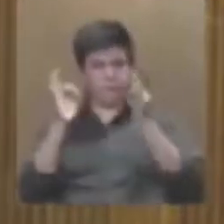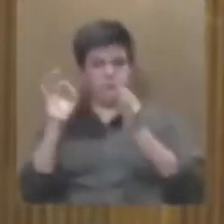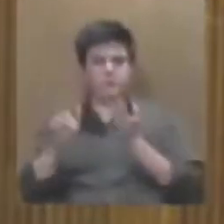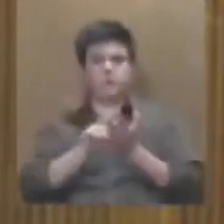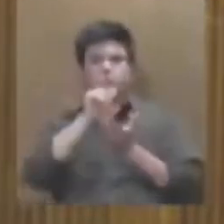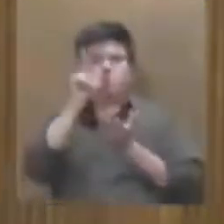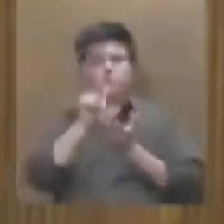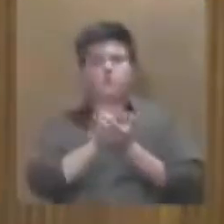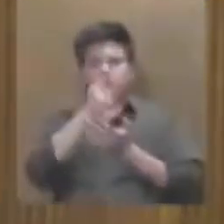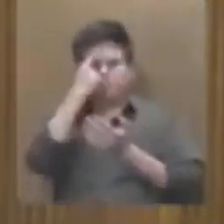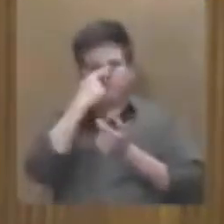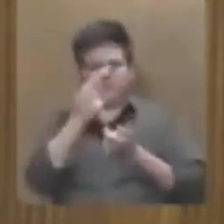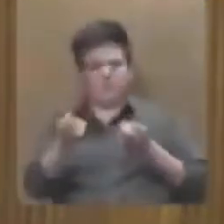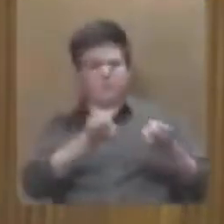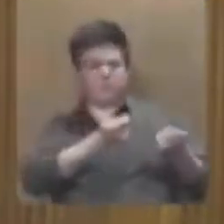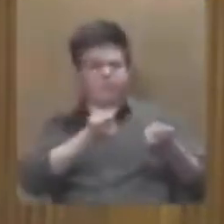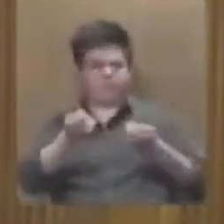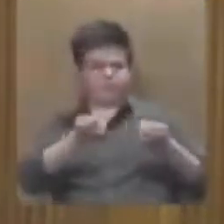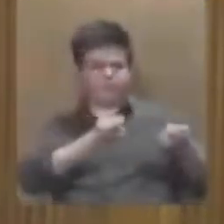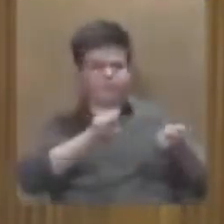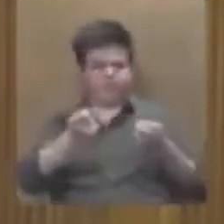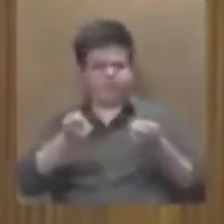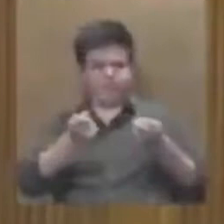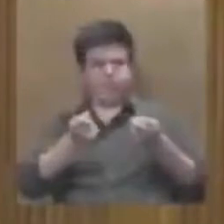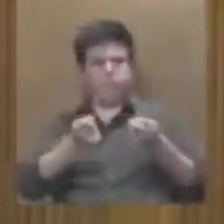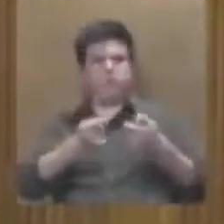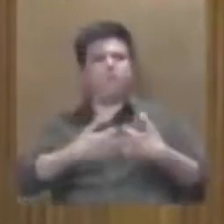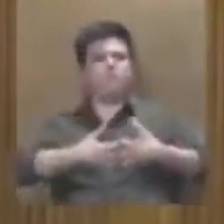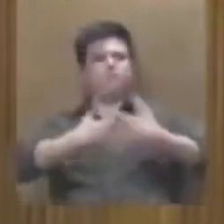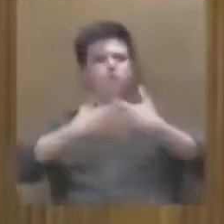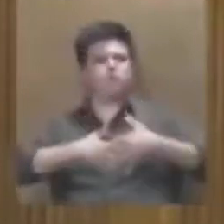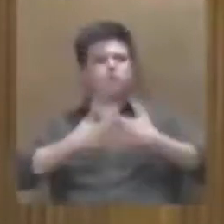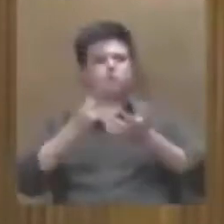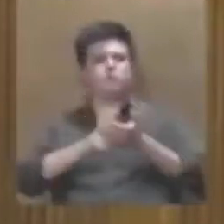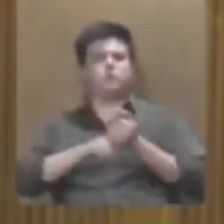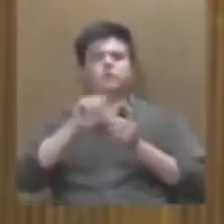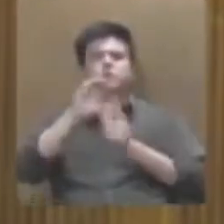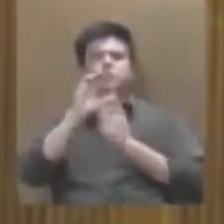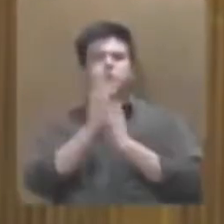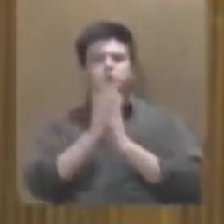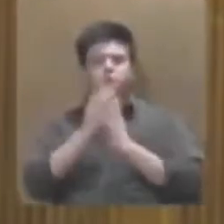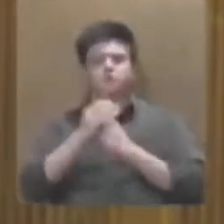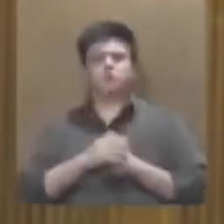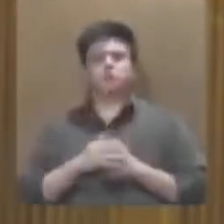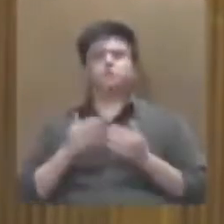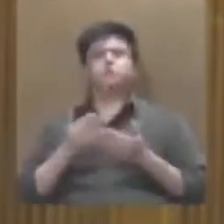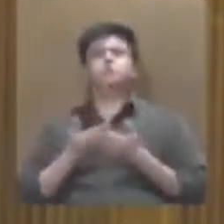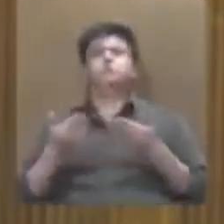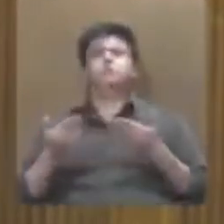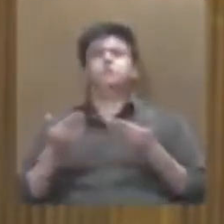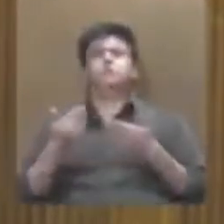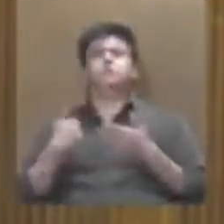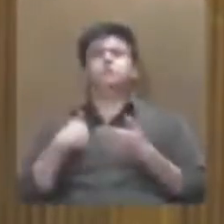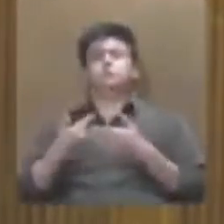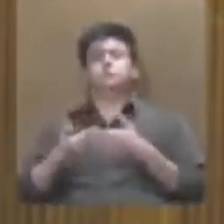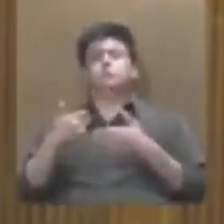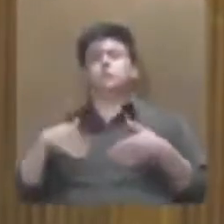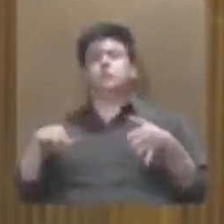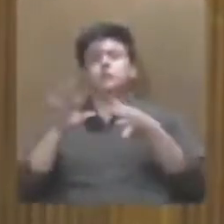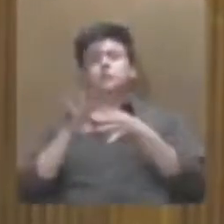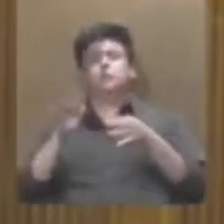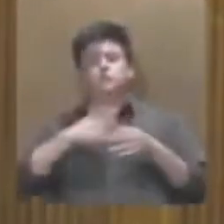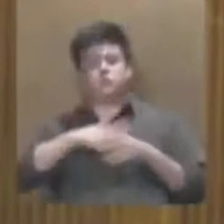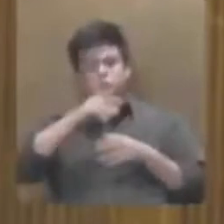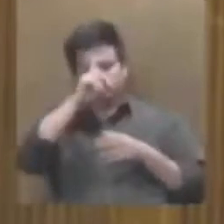ley que regule la estructura y funcionamiento interno del poder legislativo por lo antes fundado vengo a